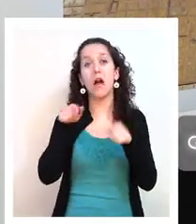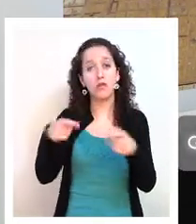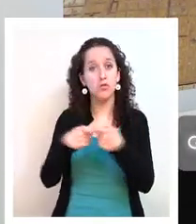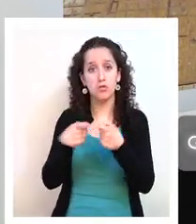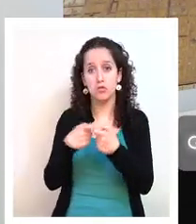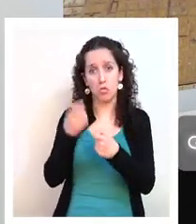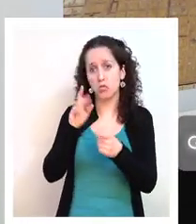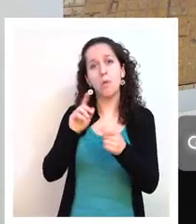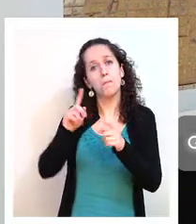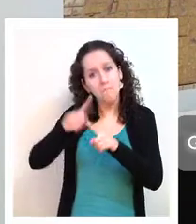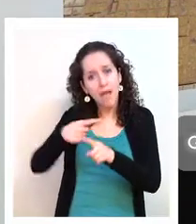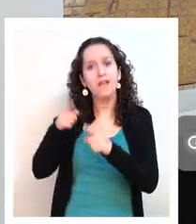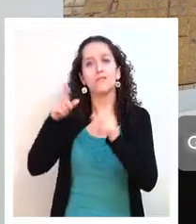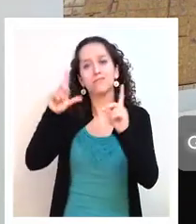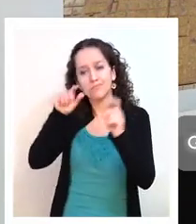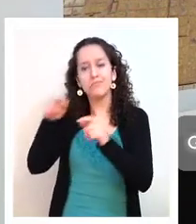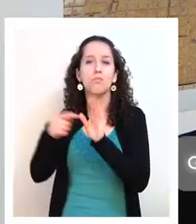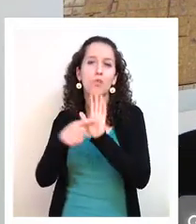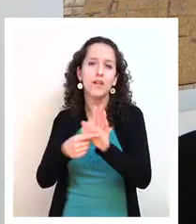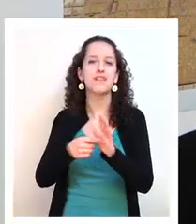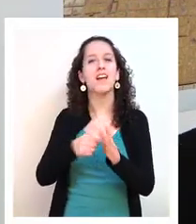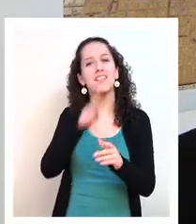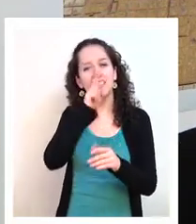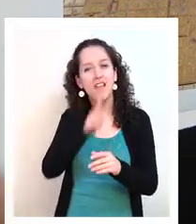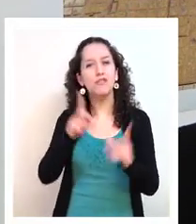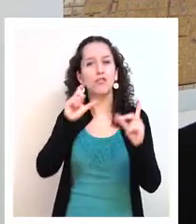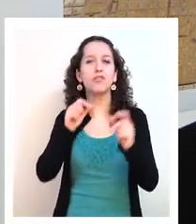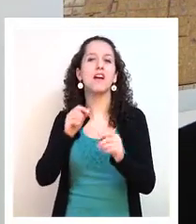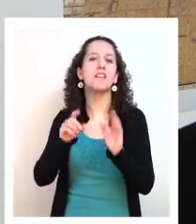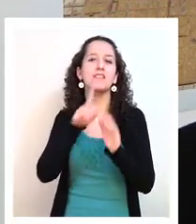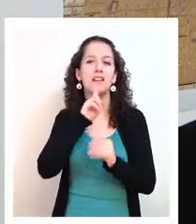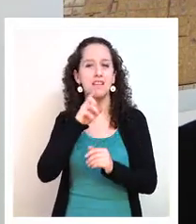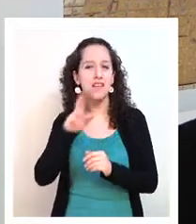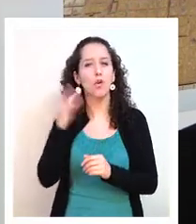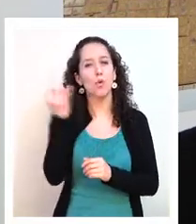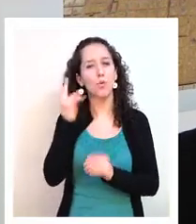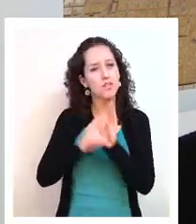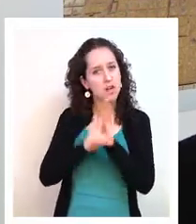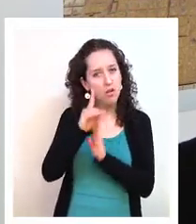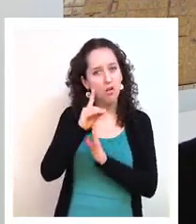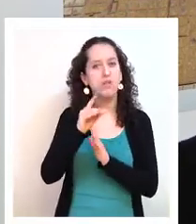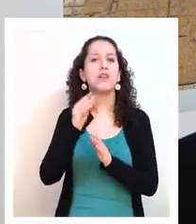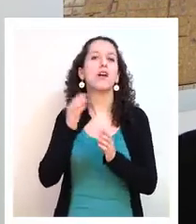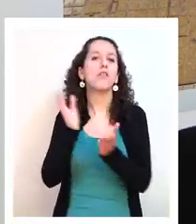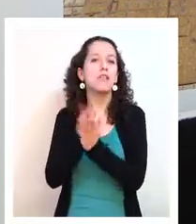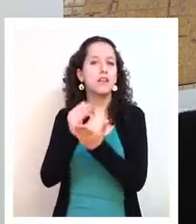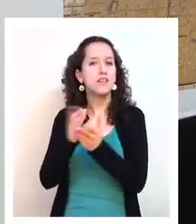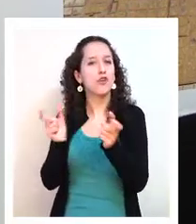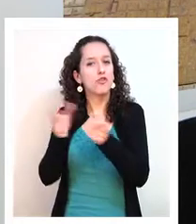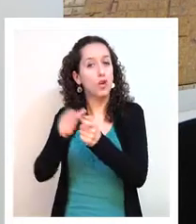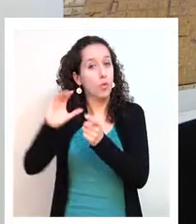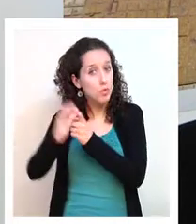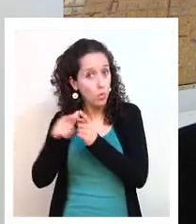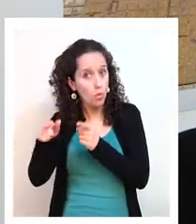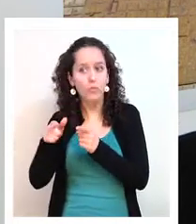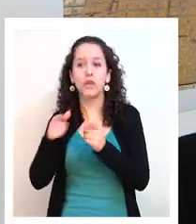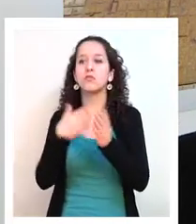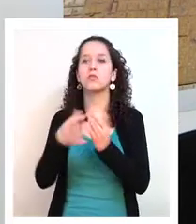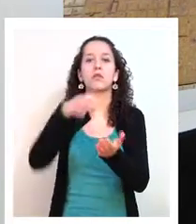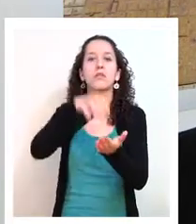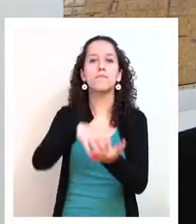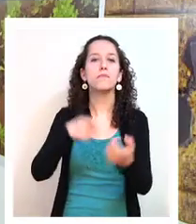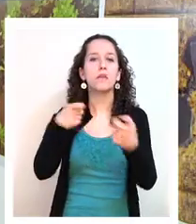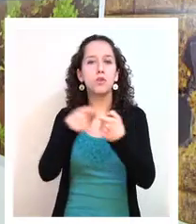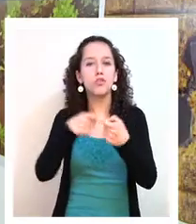que el Día de Fotografía se hace un taller en la Universidad del Desarrollo, lo organiza el Consejo de la Cultura, se instala en Balmaceda.